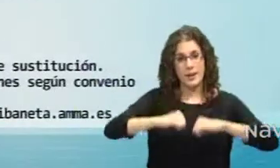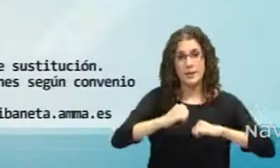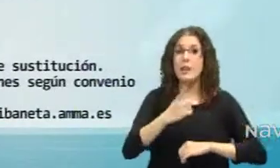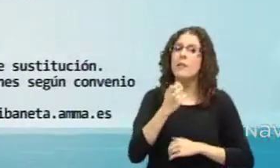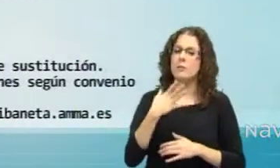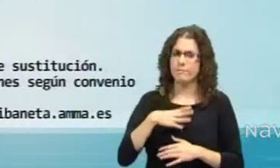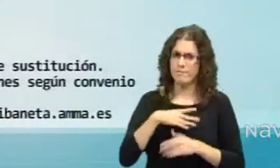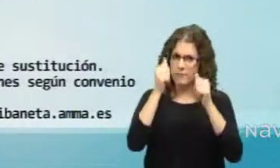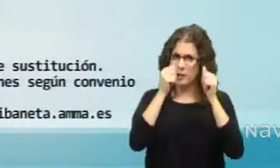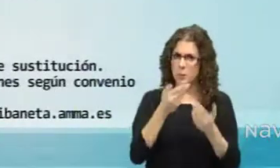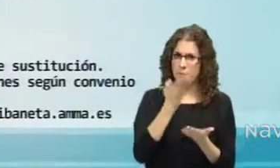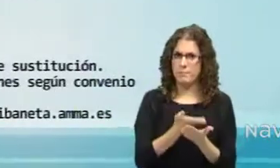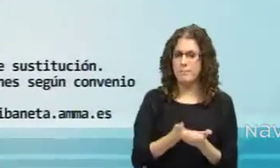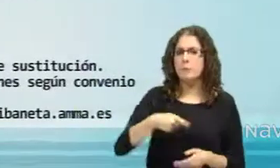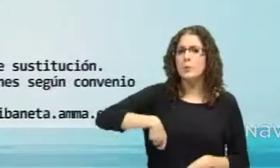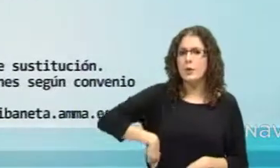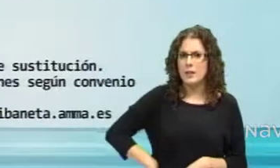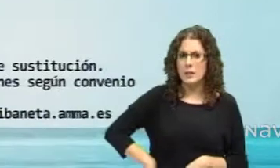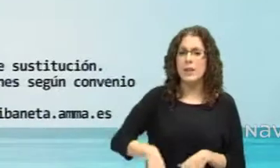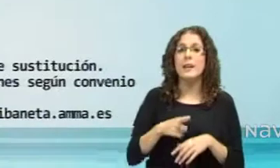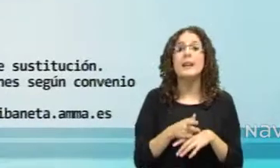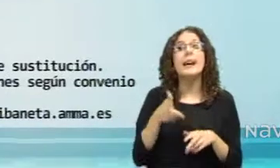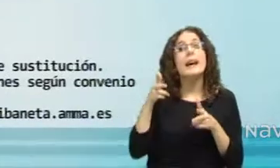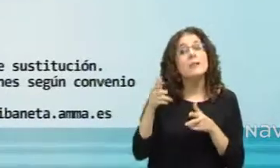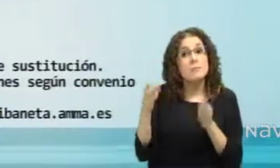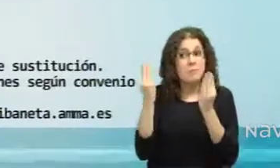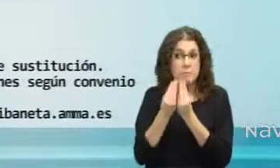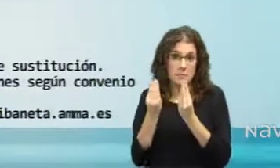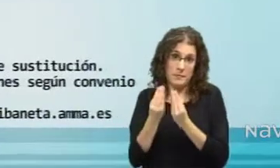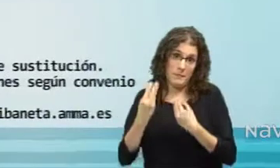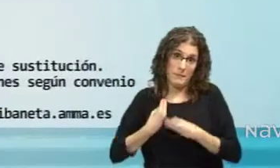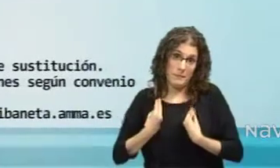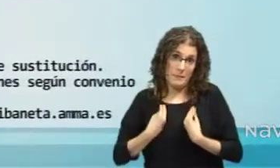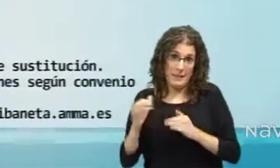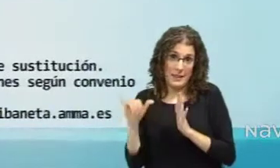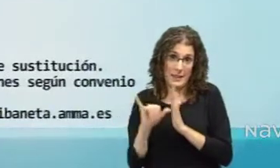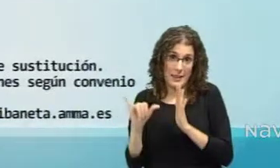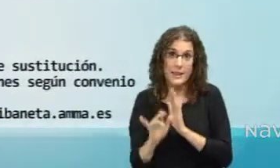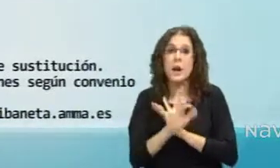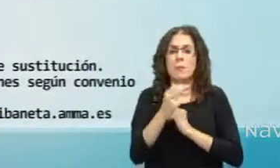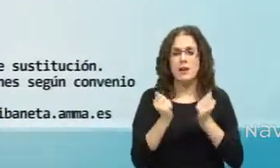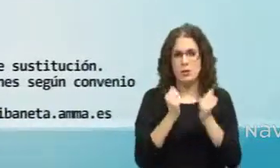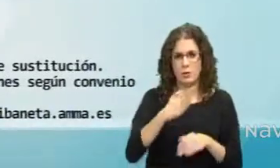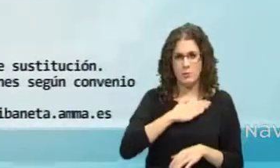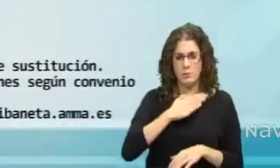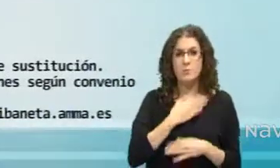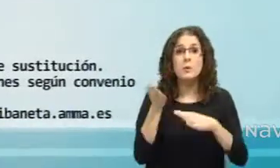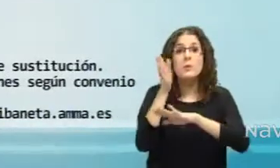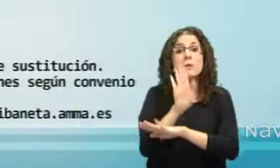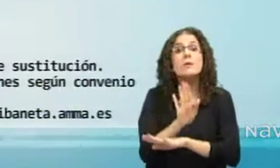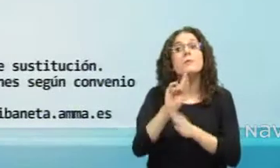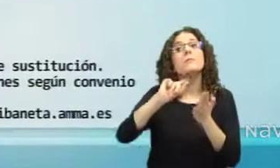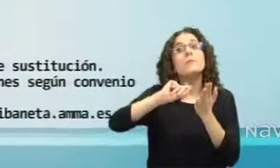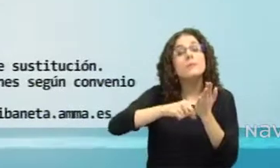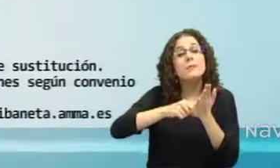profesional en el cuidado del mayor, residencia próxima y que disponga de vehículo propio. Se ofrece un contrato de sustitución y retribuciones